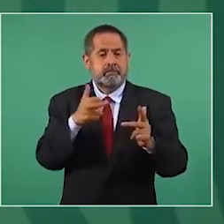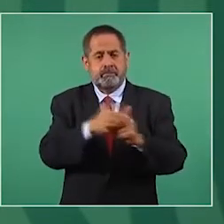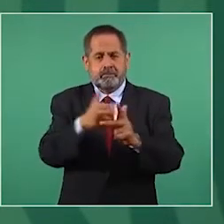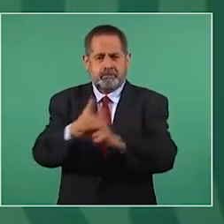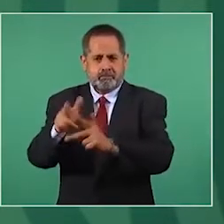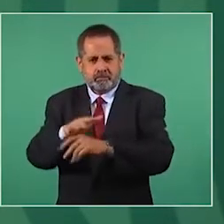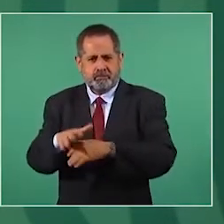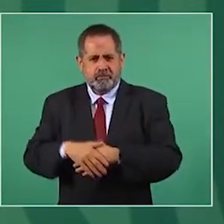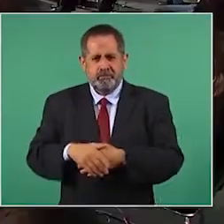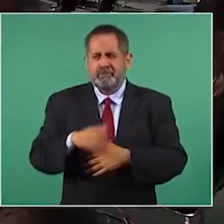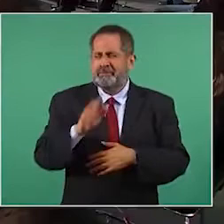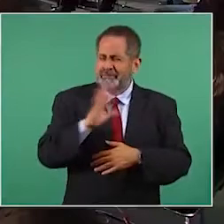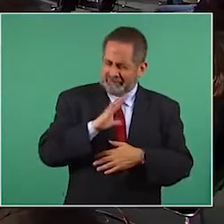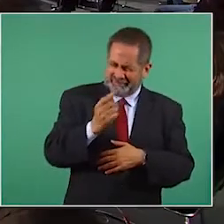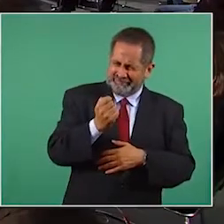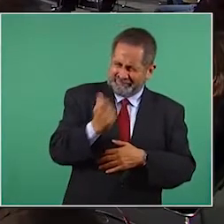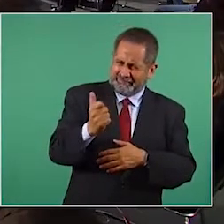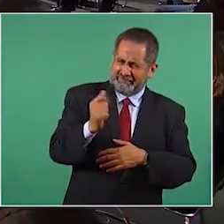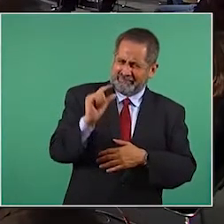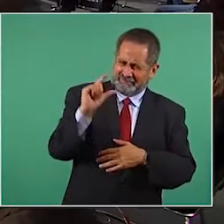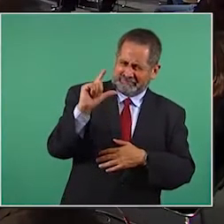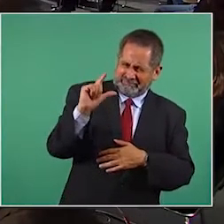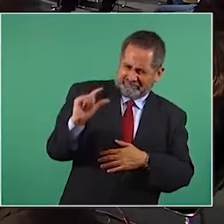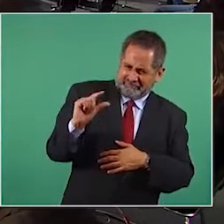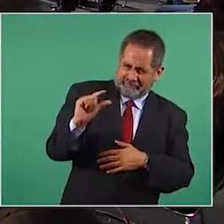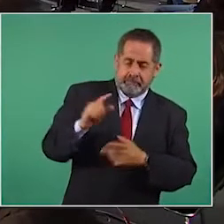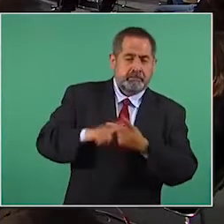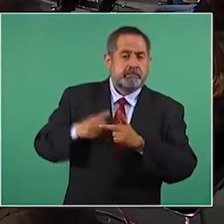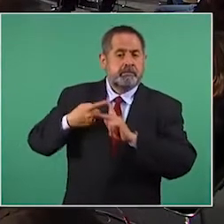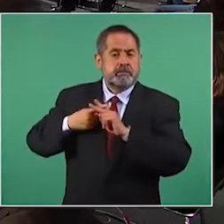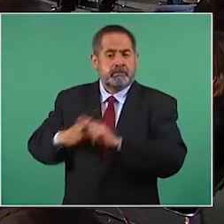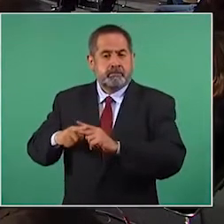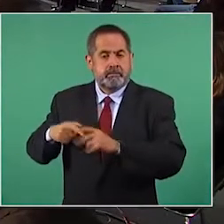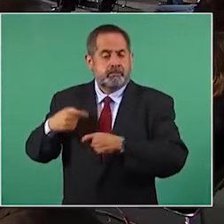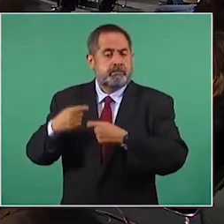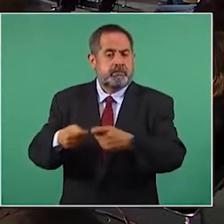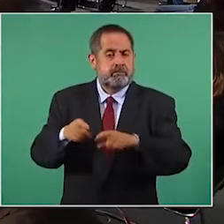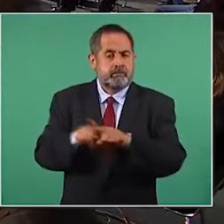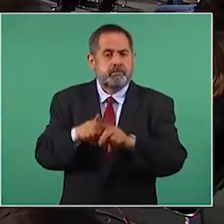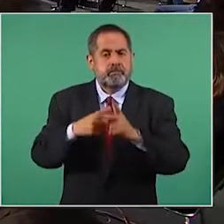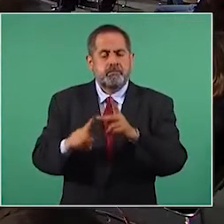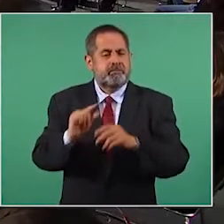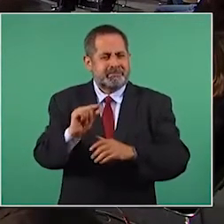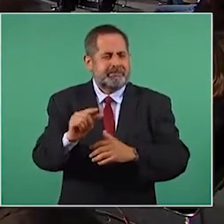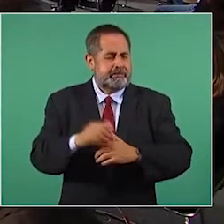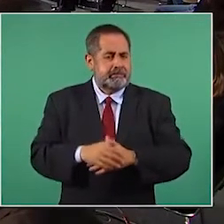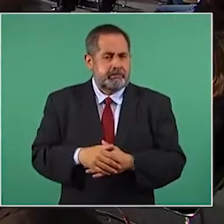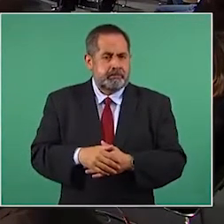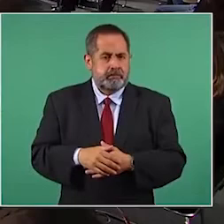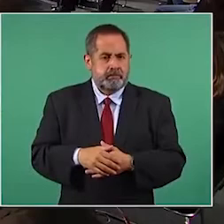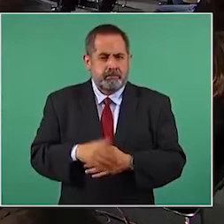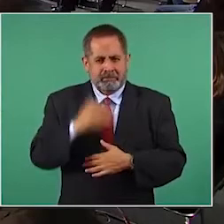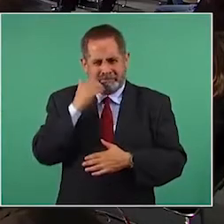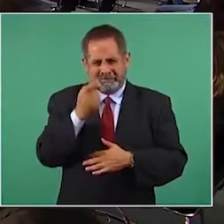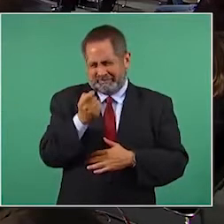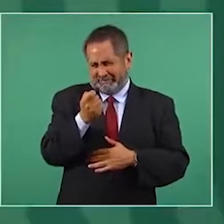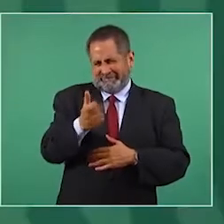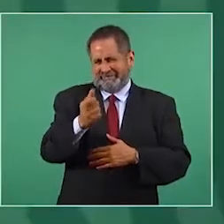Incluso hay una disminución desde que llegamos, si quieres marginal,